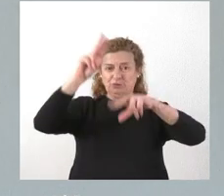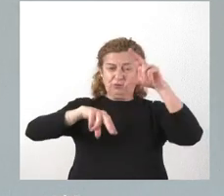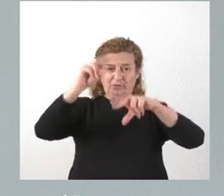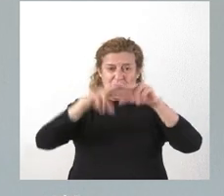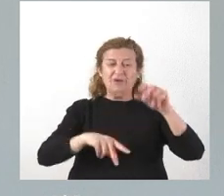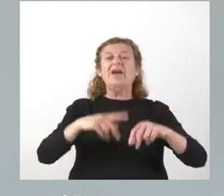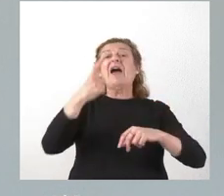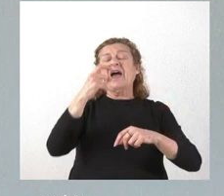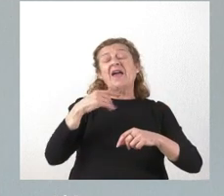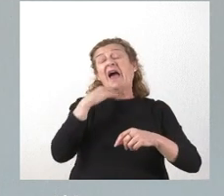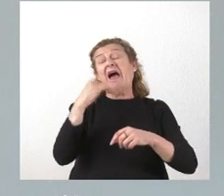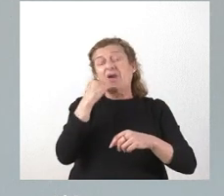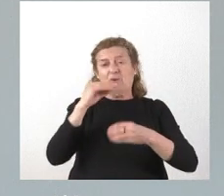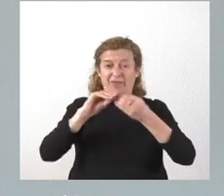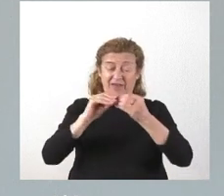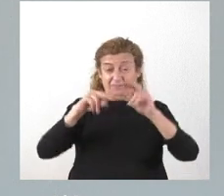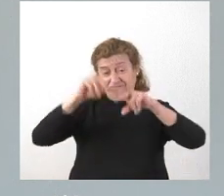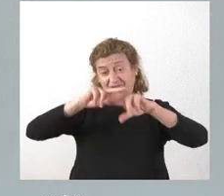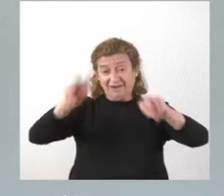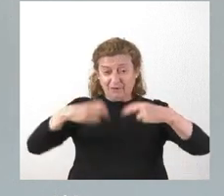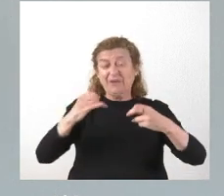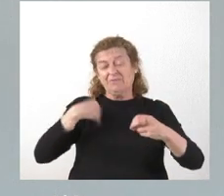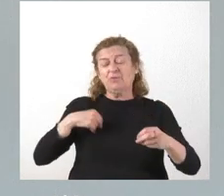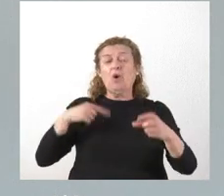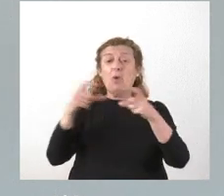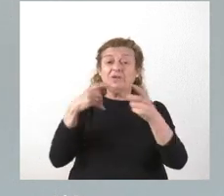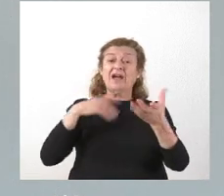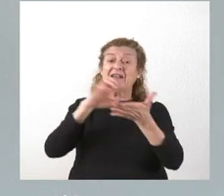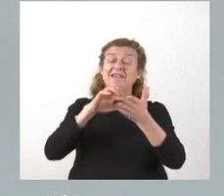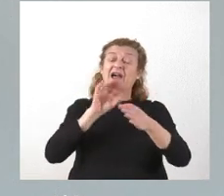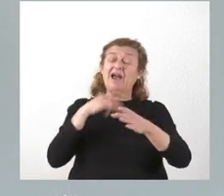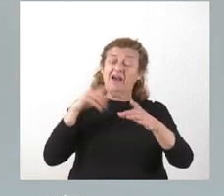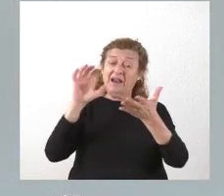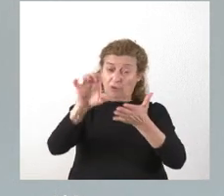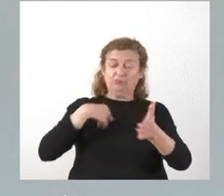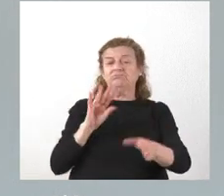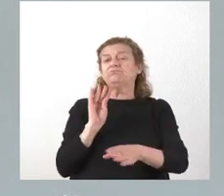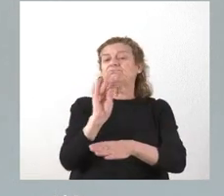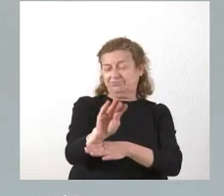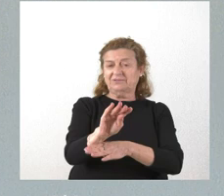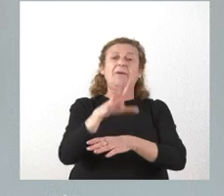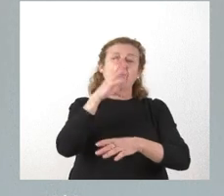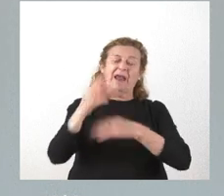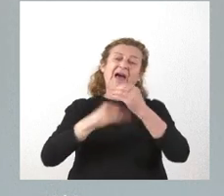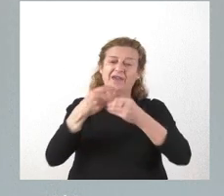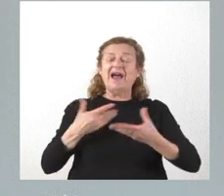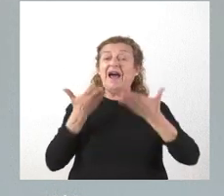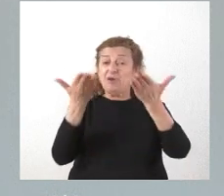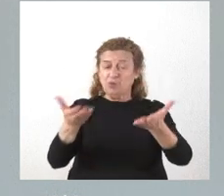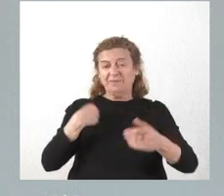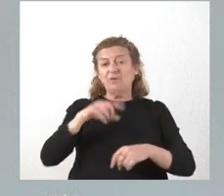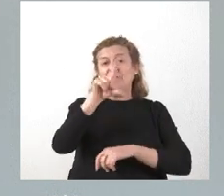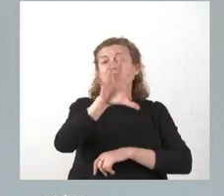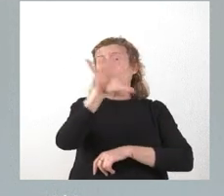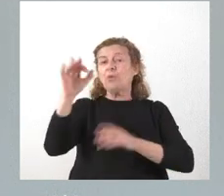Requiere ciertas actuaciones y ahí estará la Junta de Castilla y León en el desarrollo y ejecución de las mismas con esta ayuda de 150